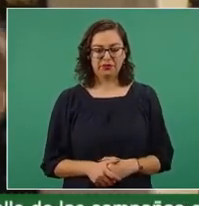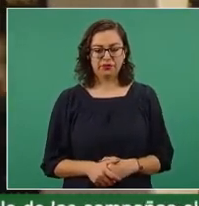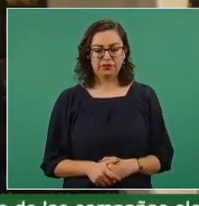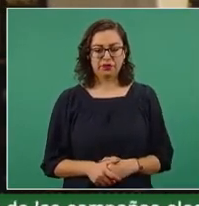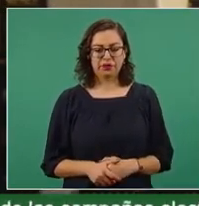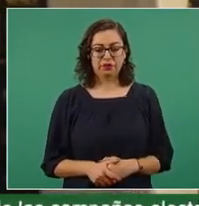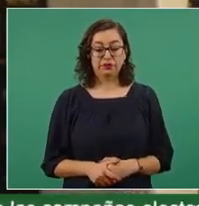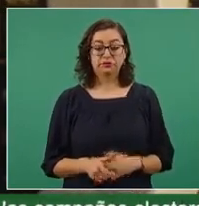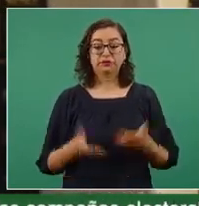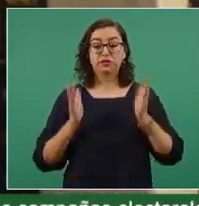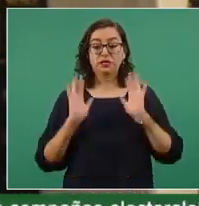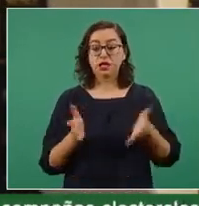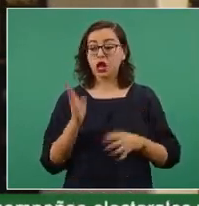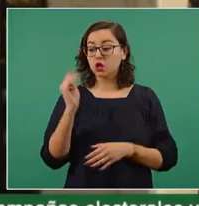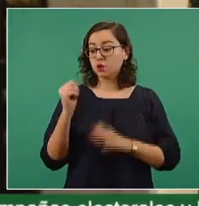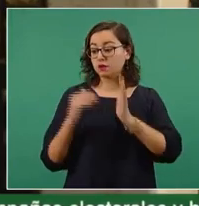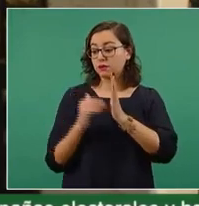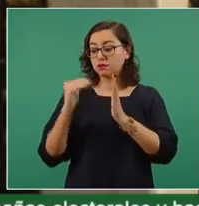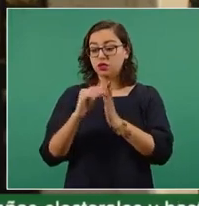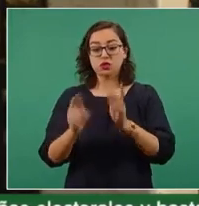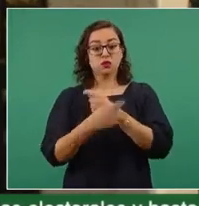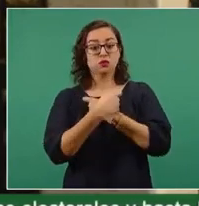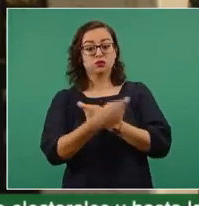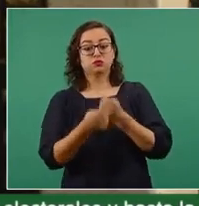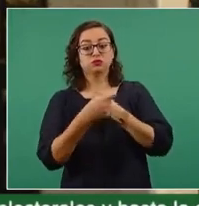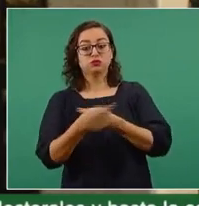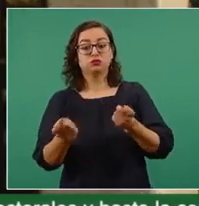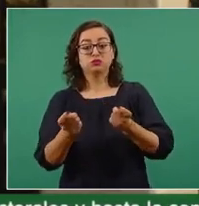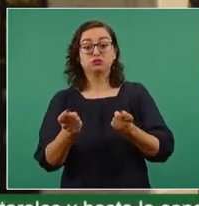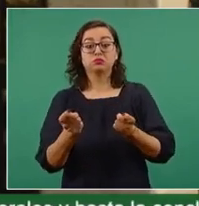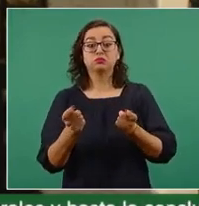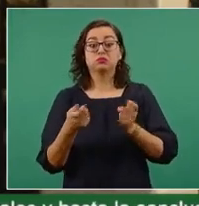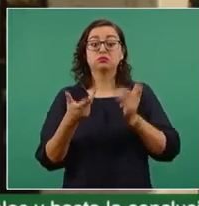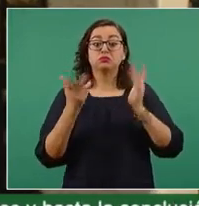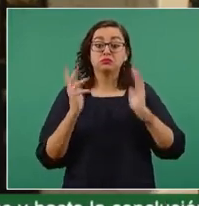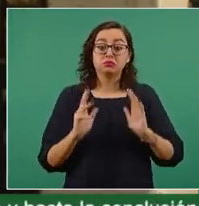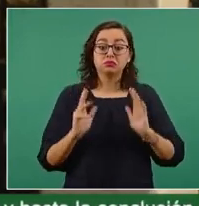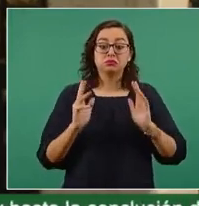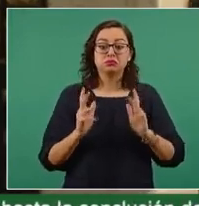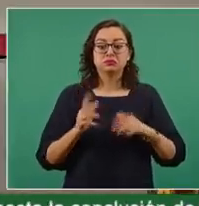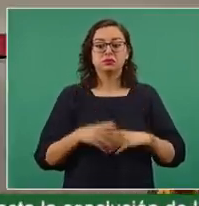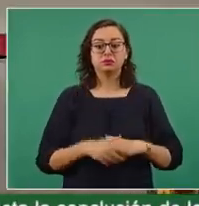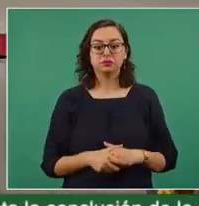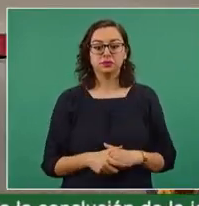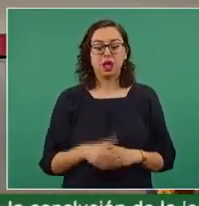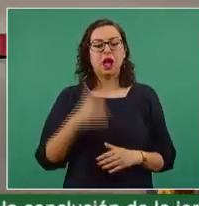Pues ya van nueve millones, se puede, se presume que pueden ser hasta 300 según unos folios.